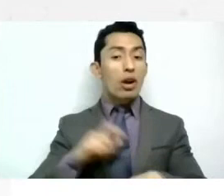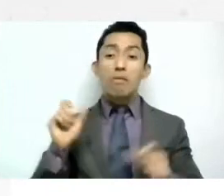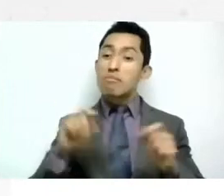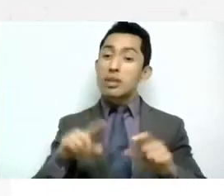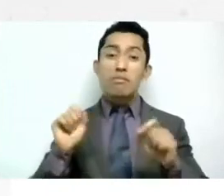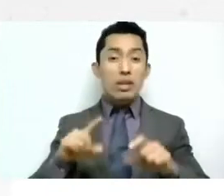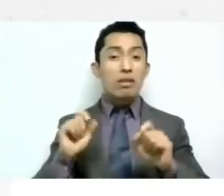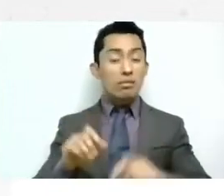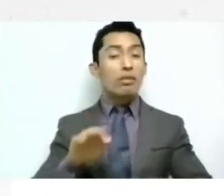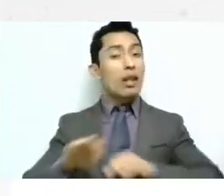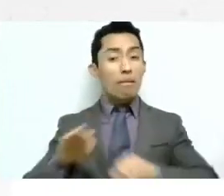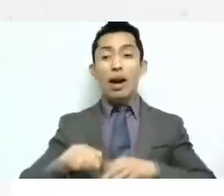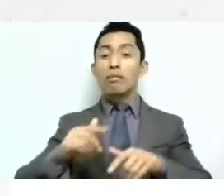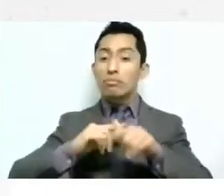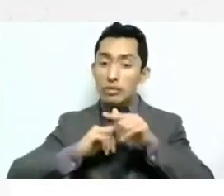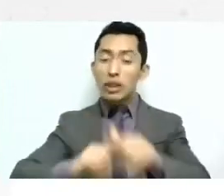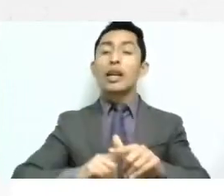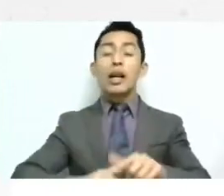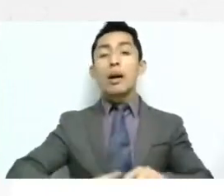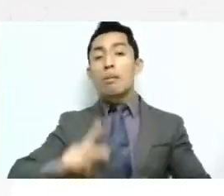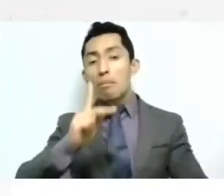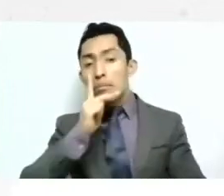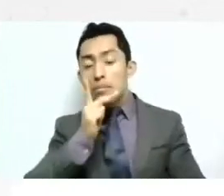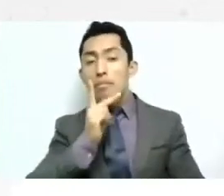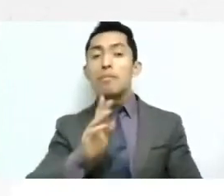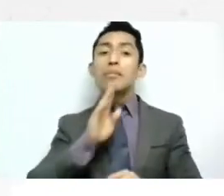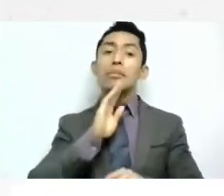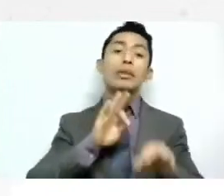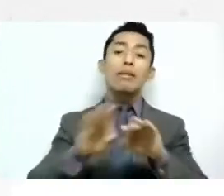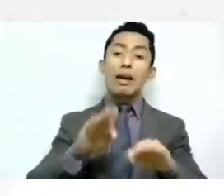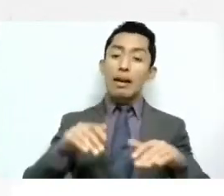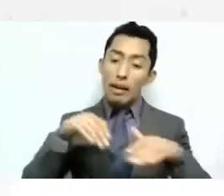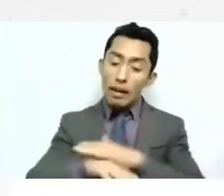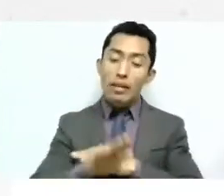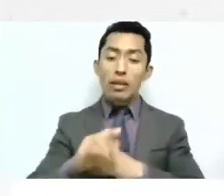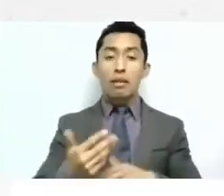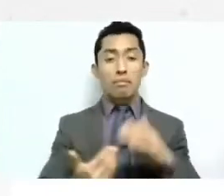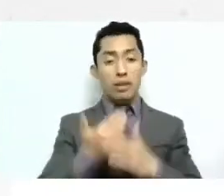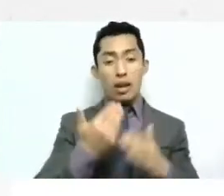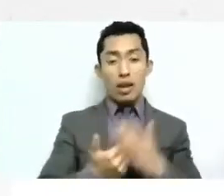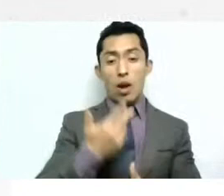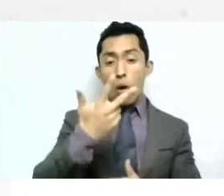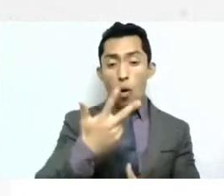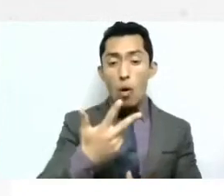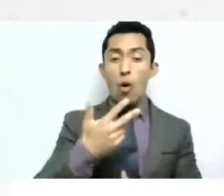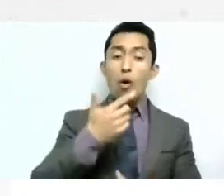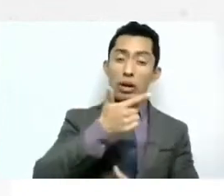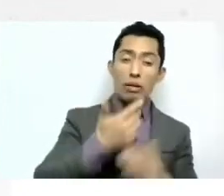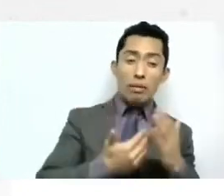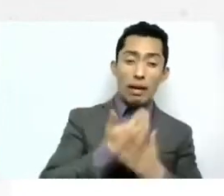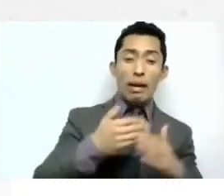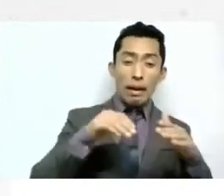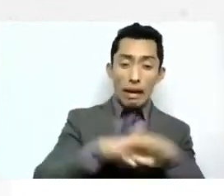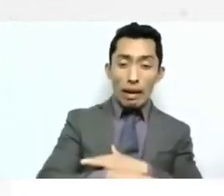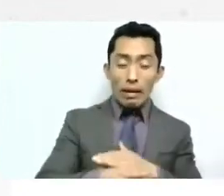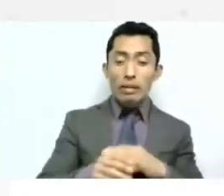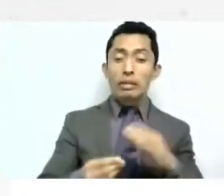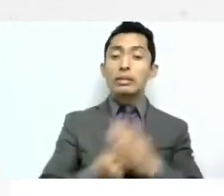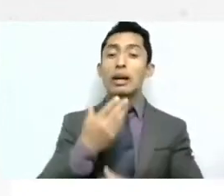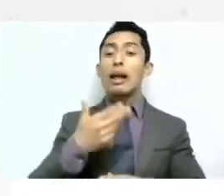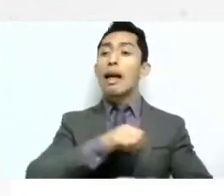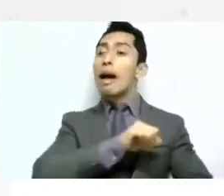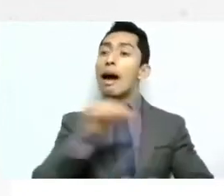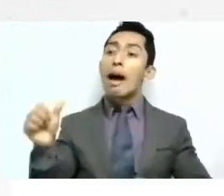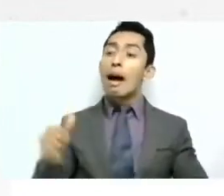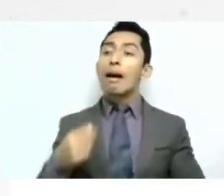siguen siendo padres que entran a las ocho de la mañana o siete de la mañana y salen hasta las tres de la